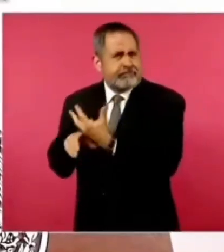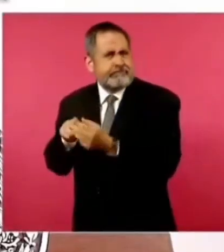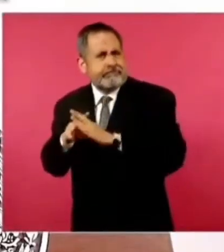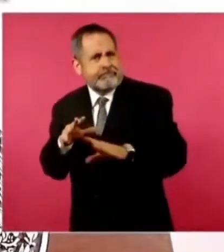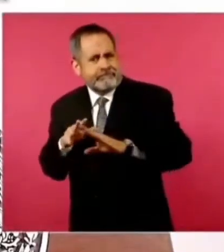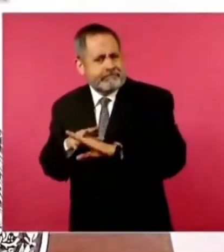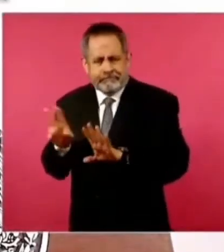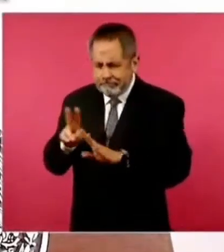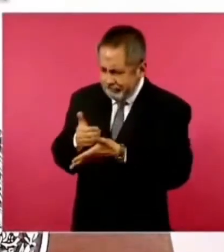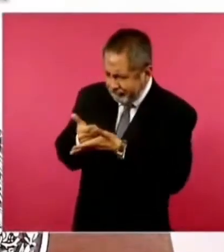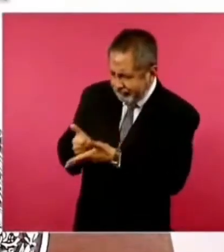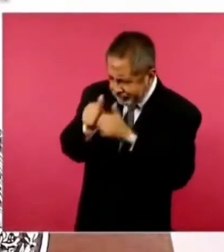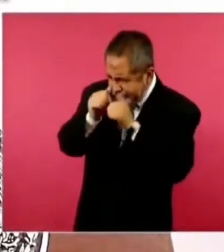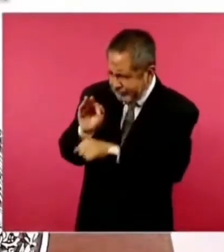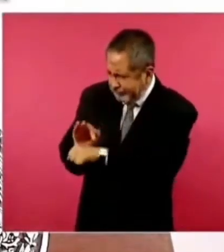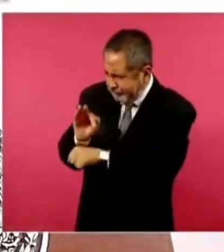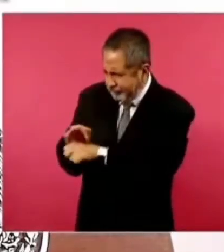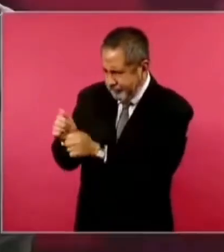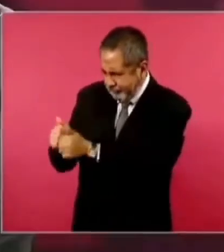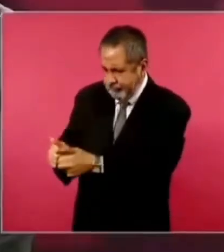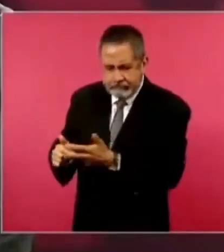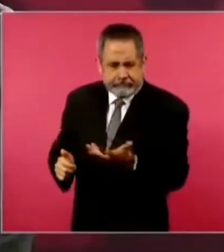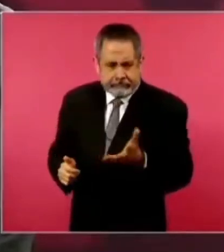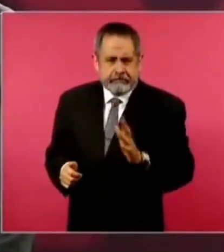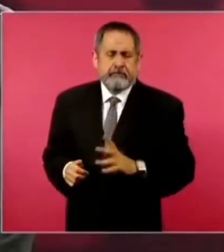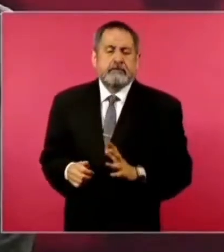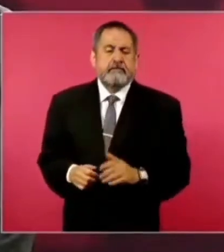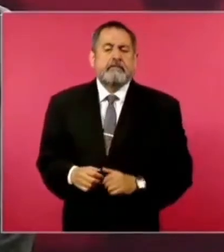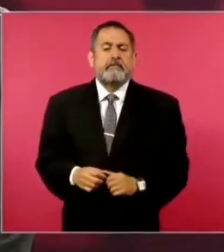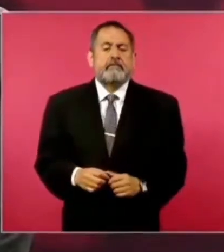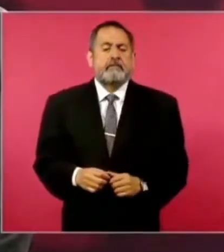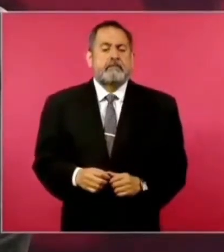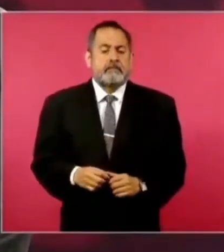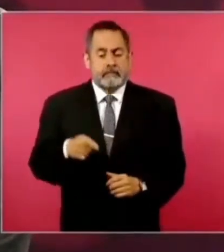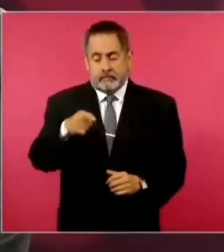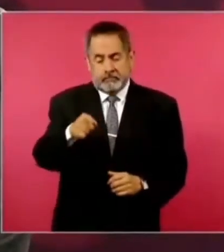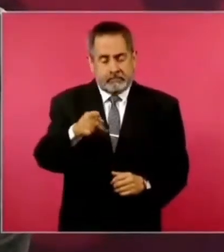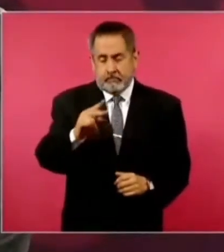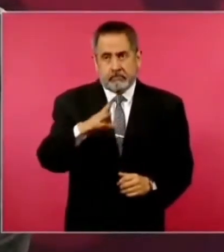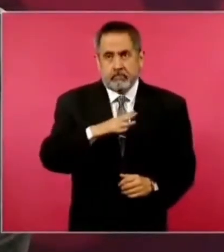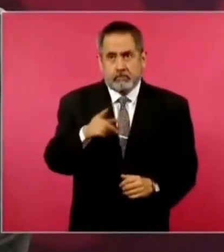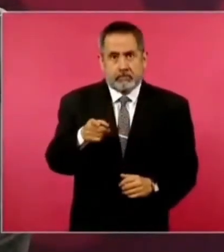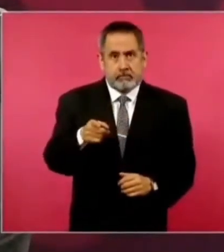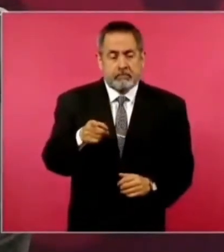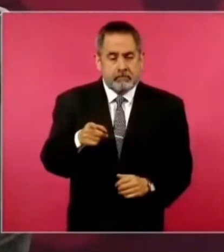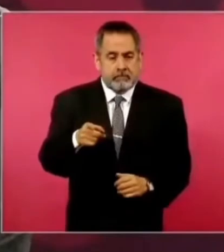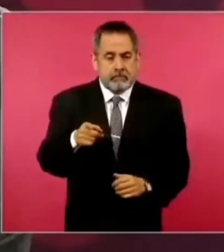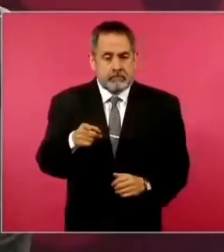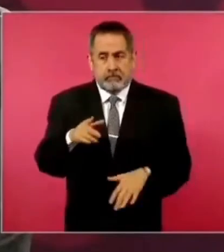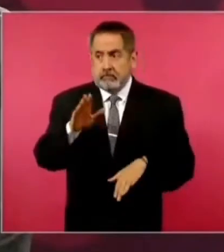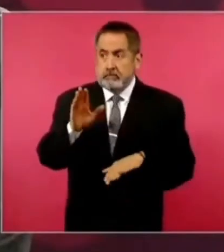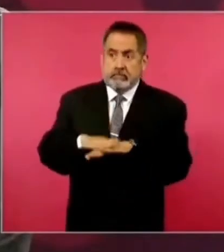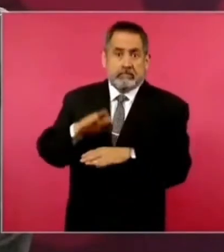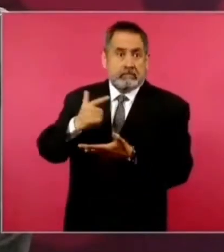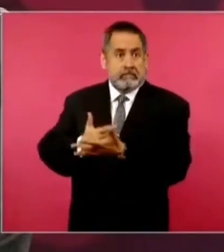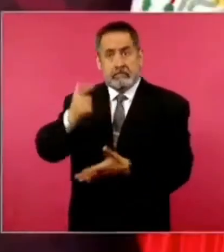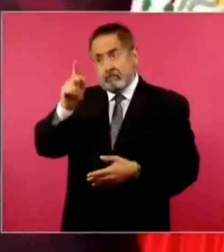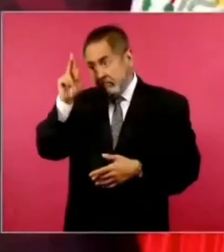no ha habido mayores